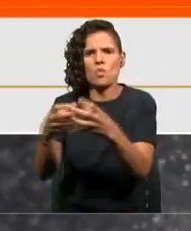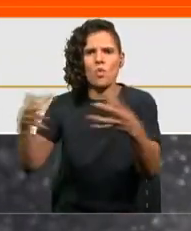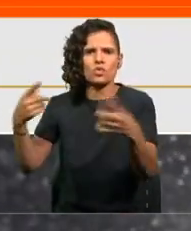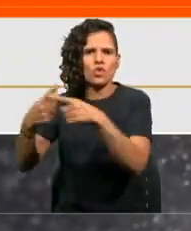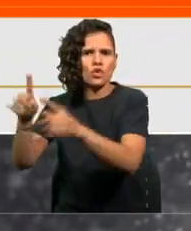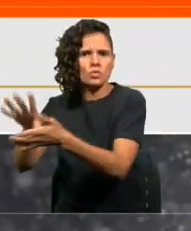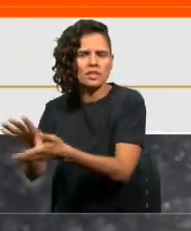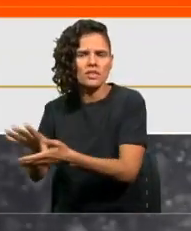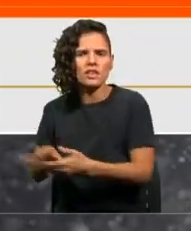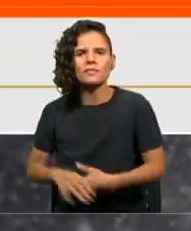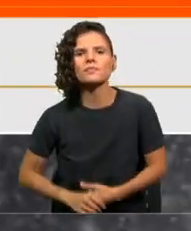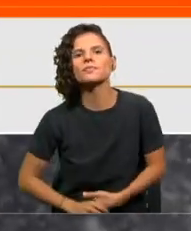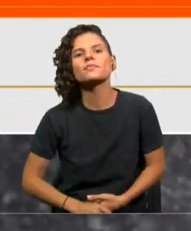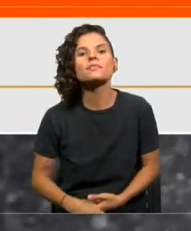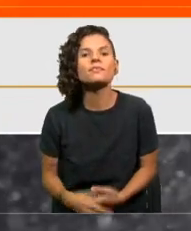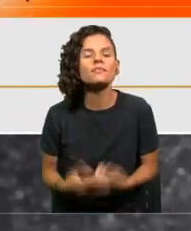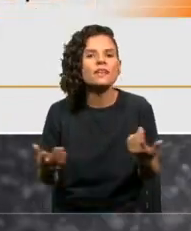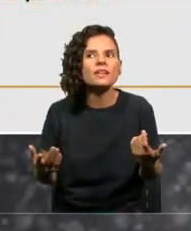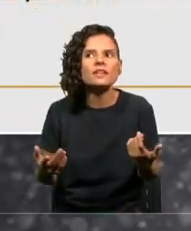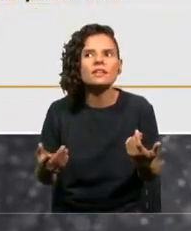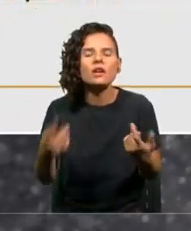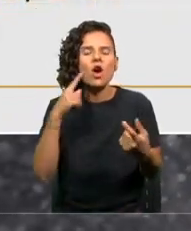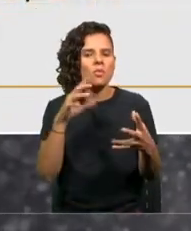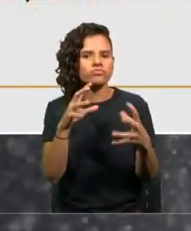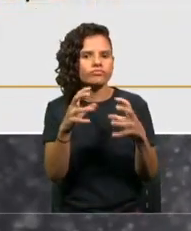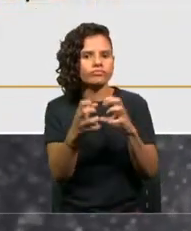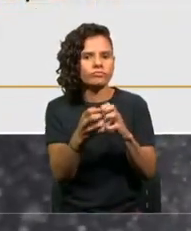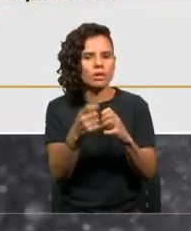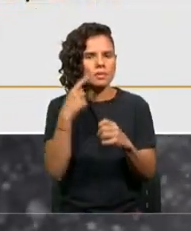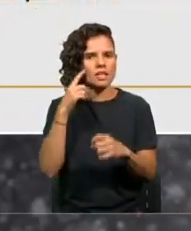Frente al cambio climático, cambiar el escenario futuro,